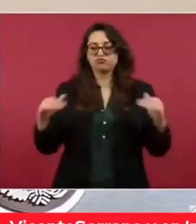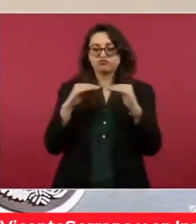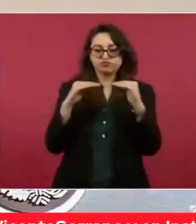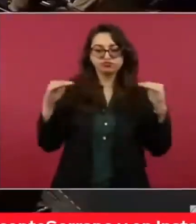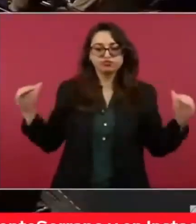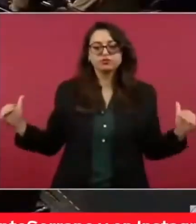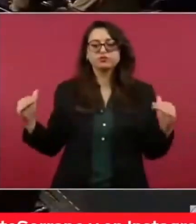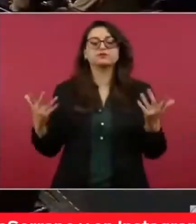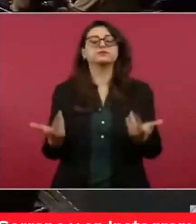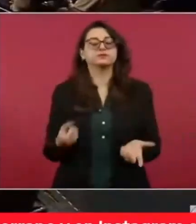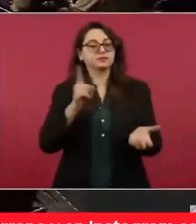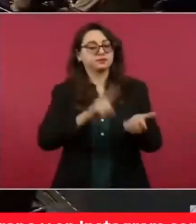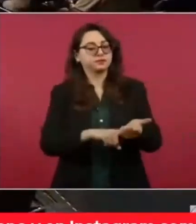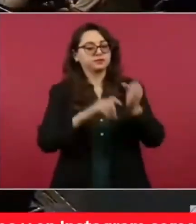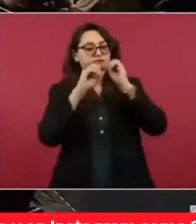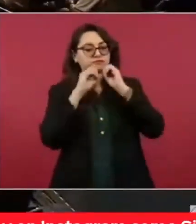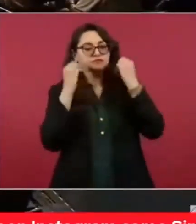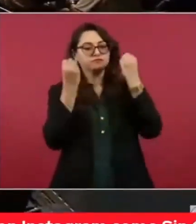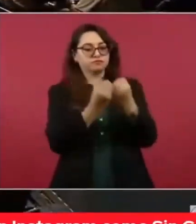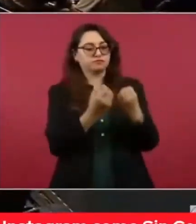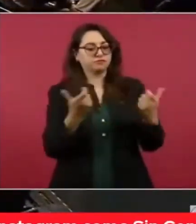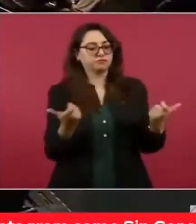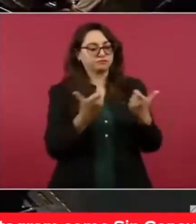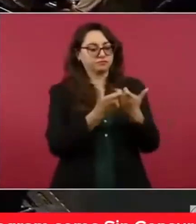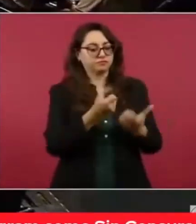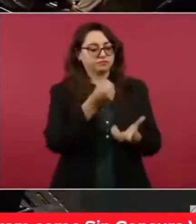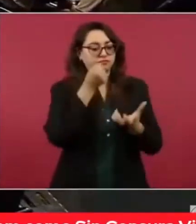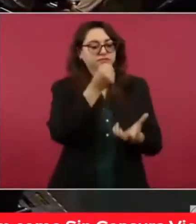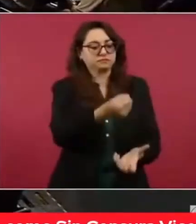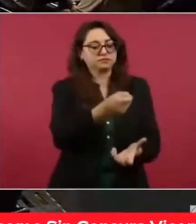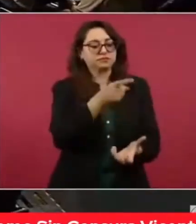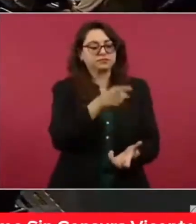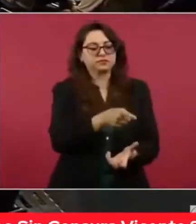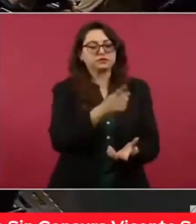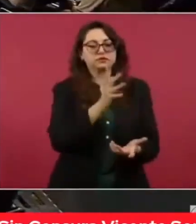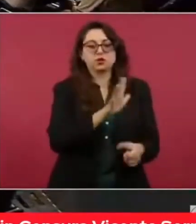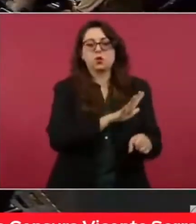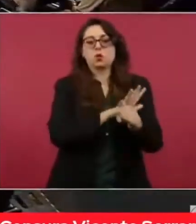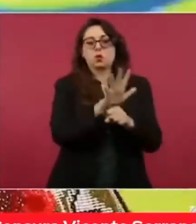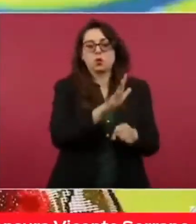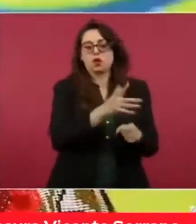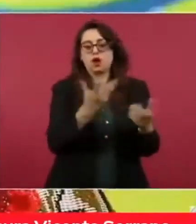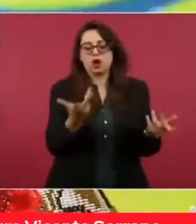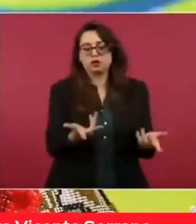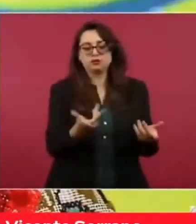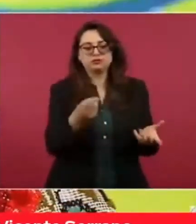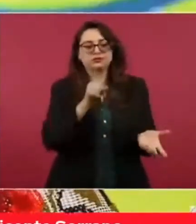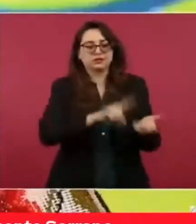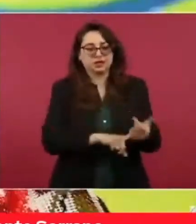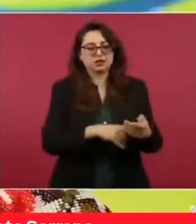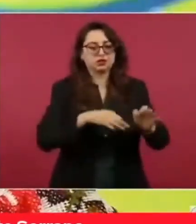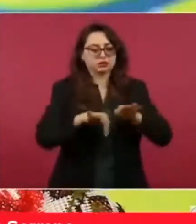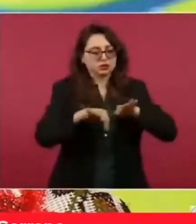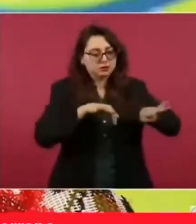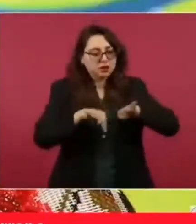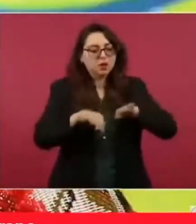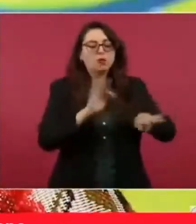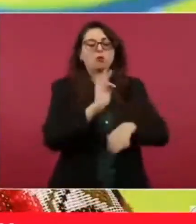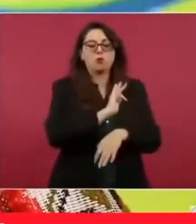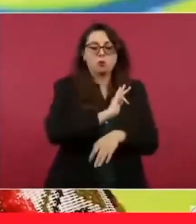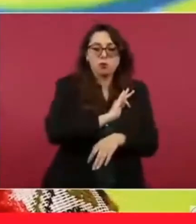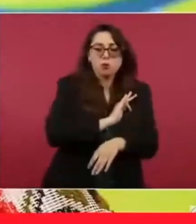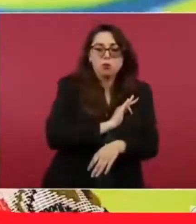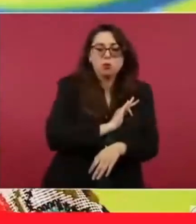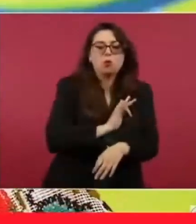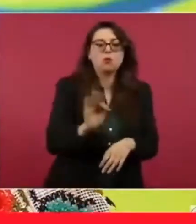Una cooperativa, como usted sabe, señor presidente, no es un fin en sí misma, sino un medio a través del cual las familias pueden llegar a